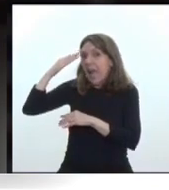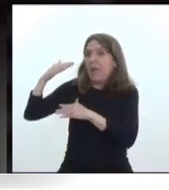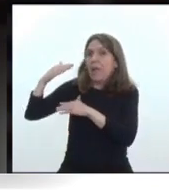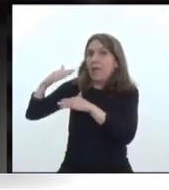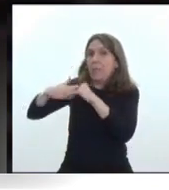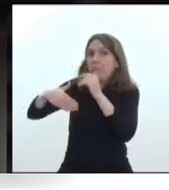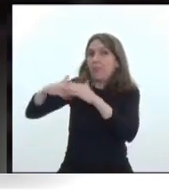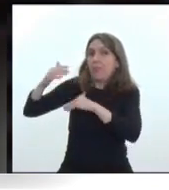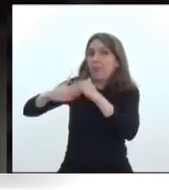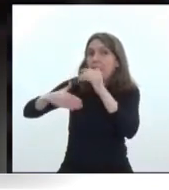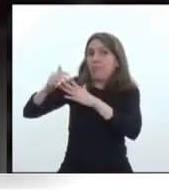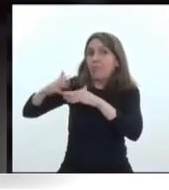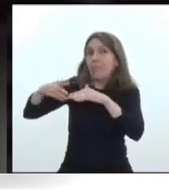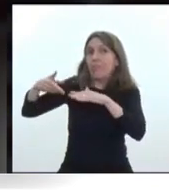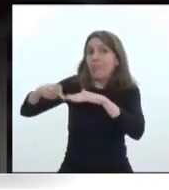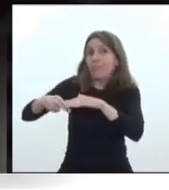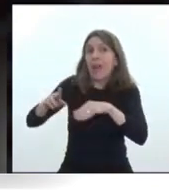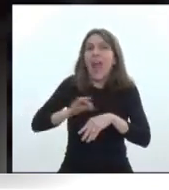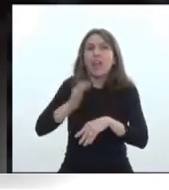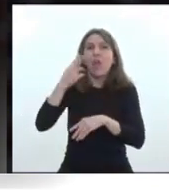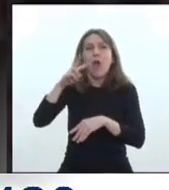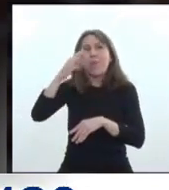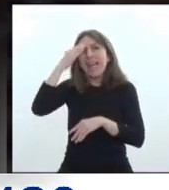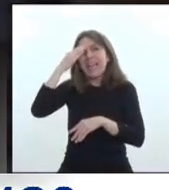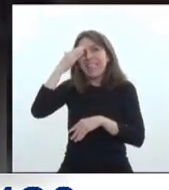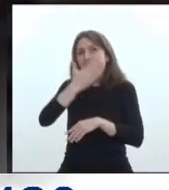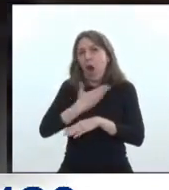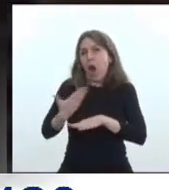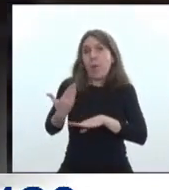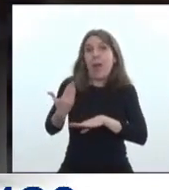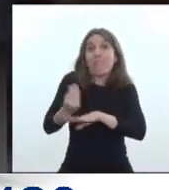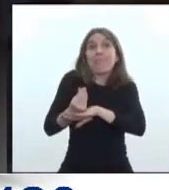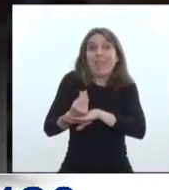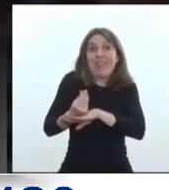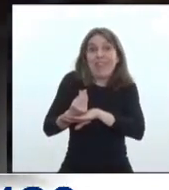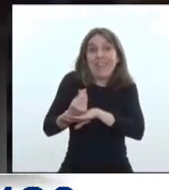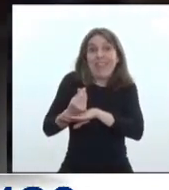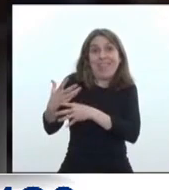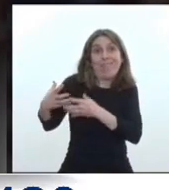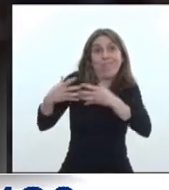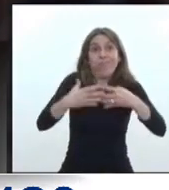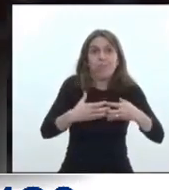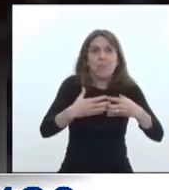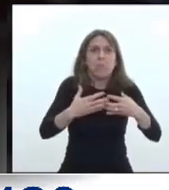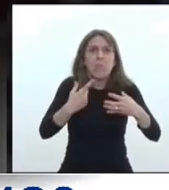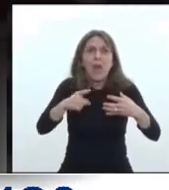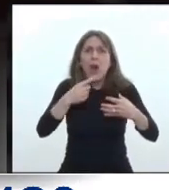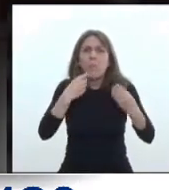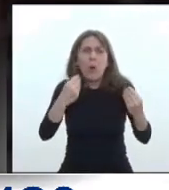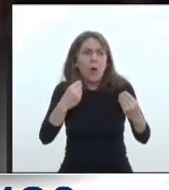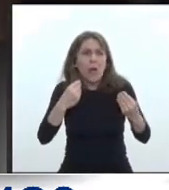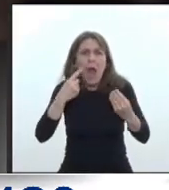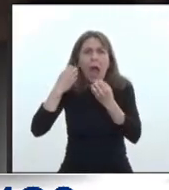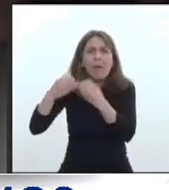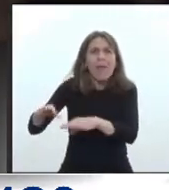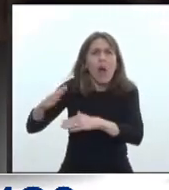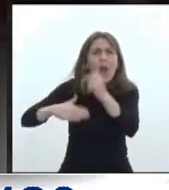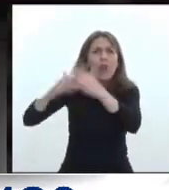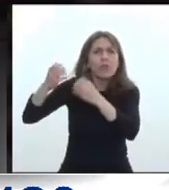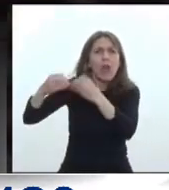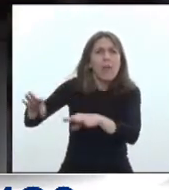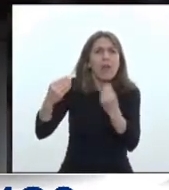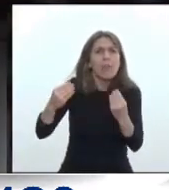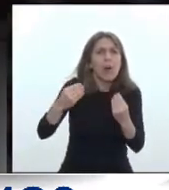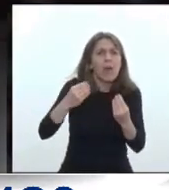y por razones que uno no logra entender. No logra entender, no sabe si son razones ideológicas, cuestiones políticas,